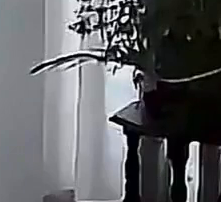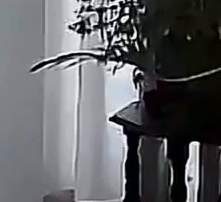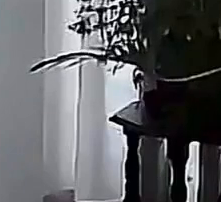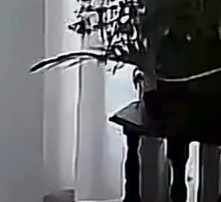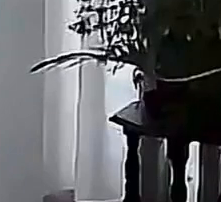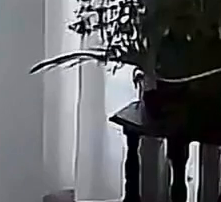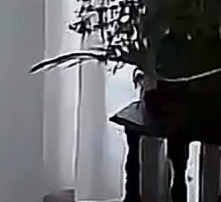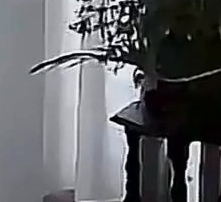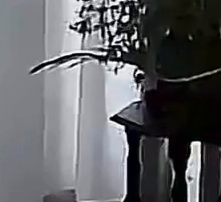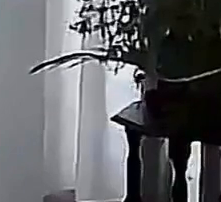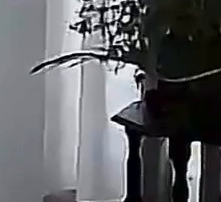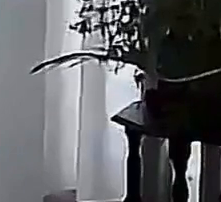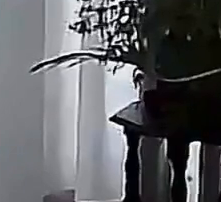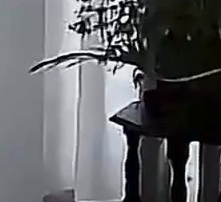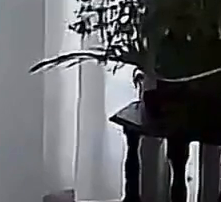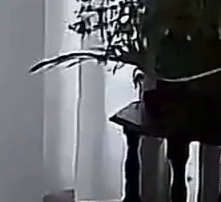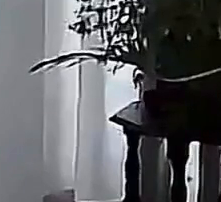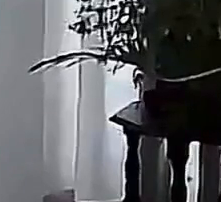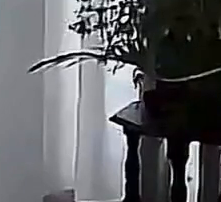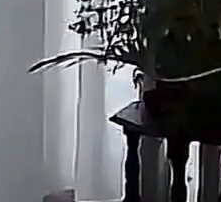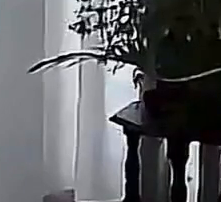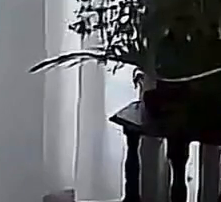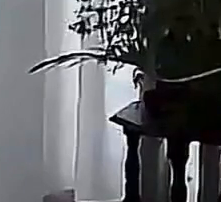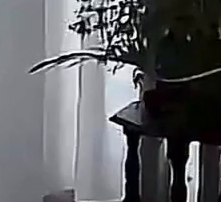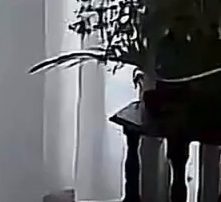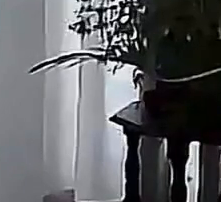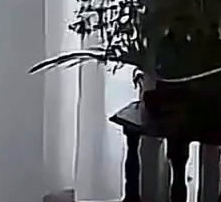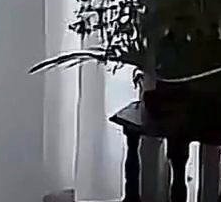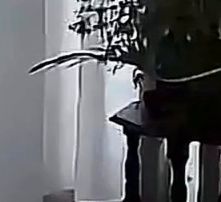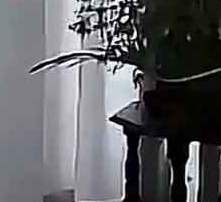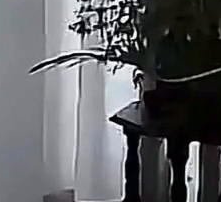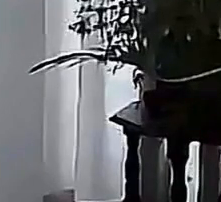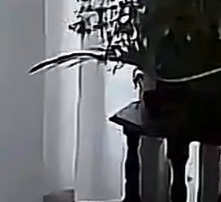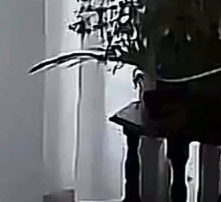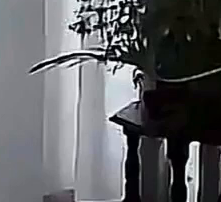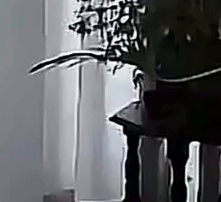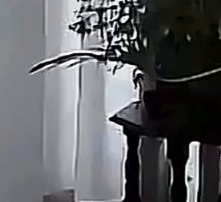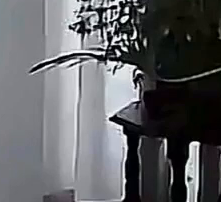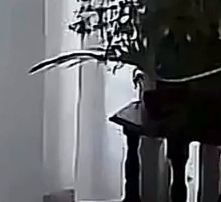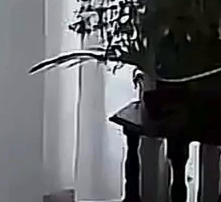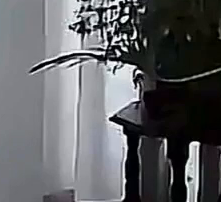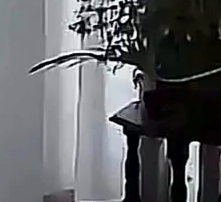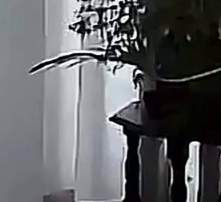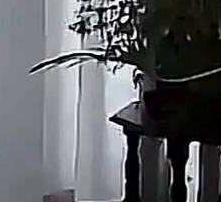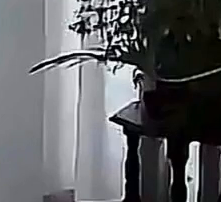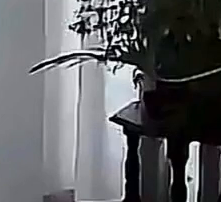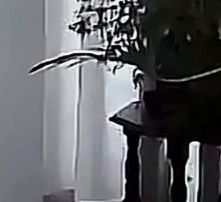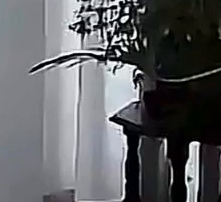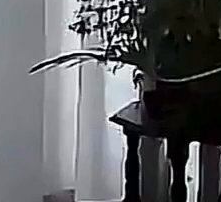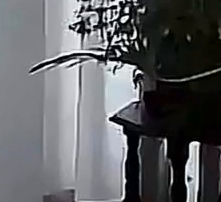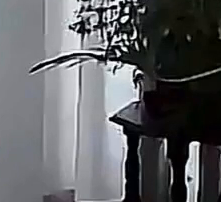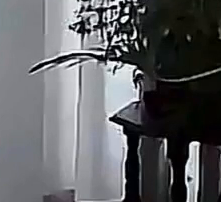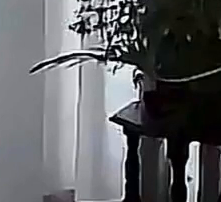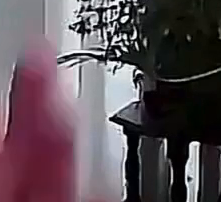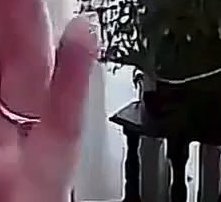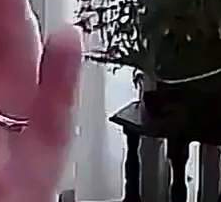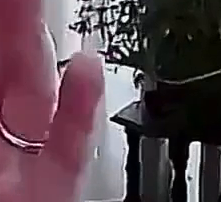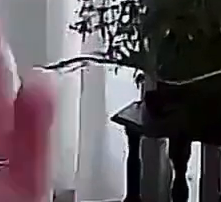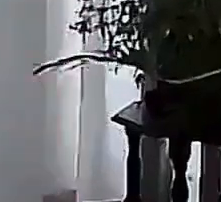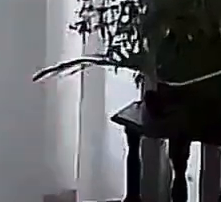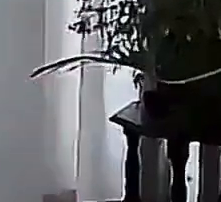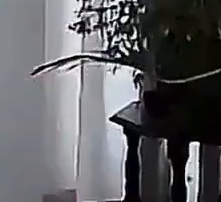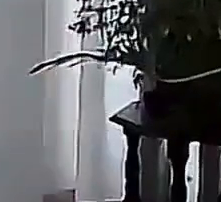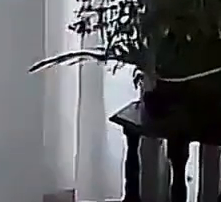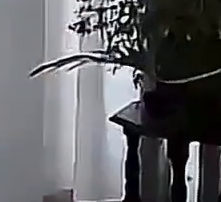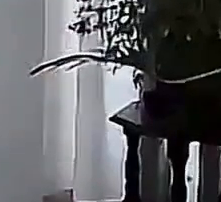divergente y trabajar junto mediante causas comunes son cosas que aproximan el olhar